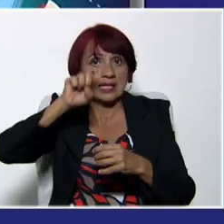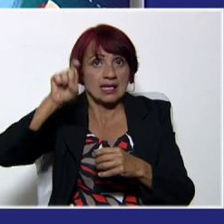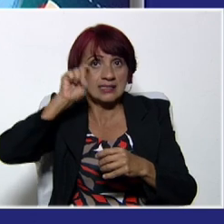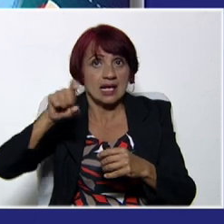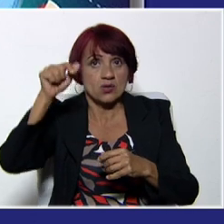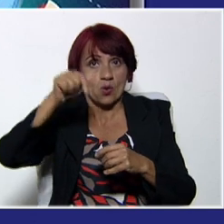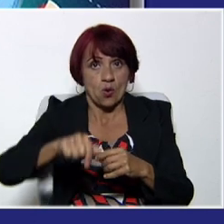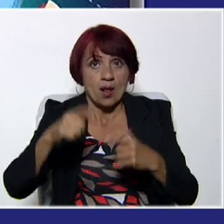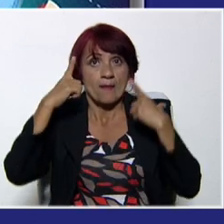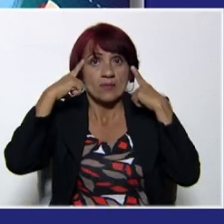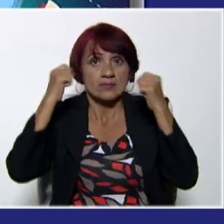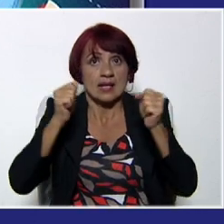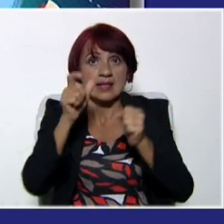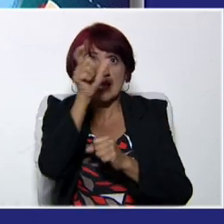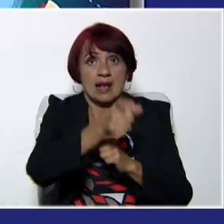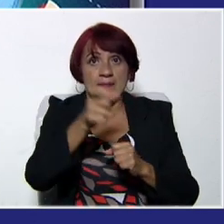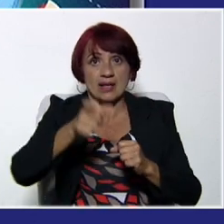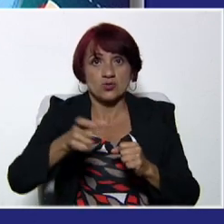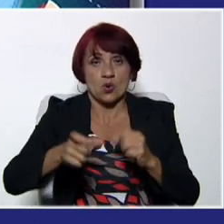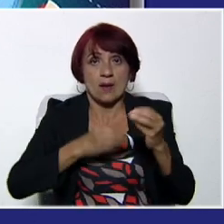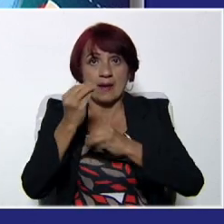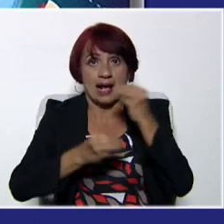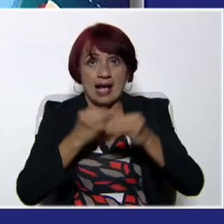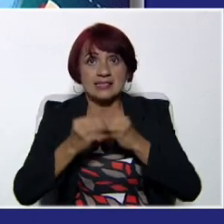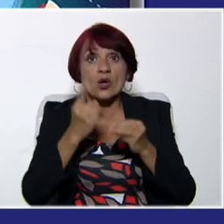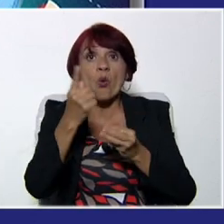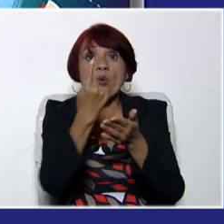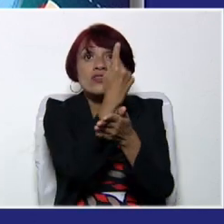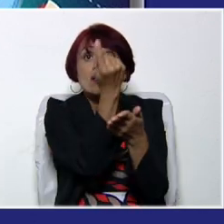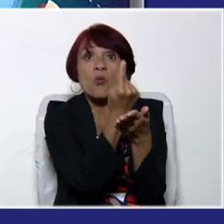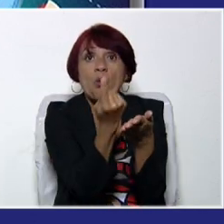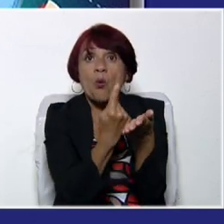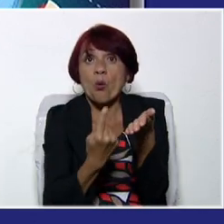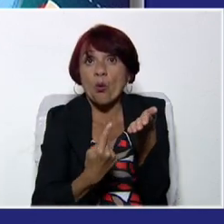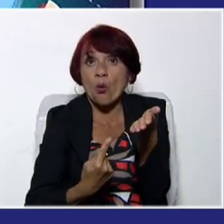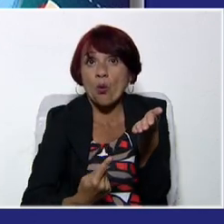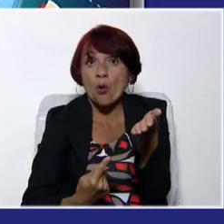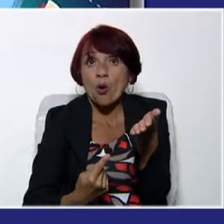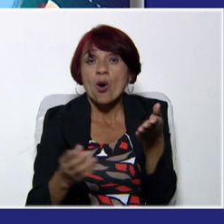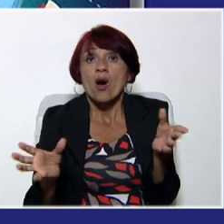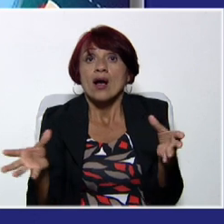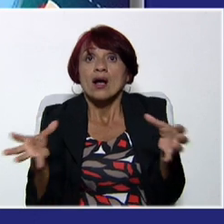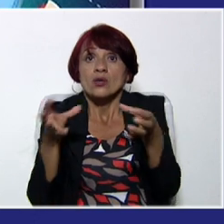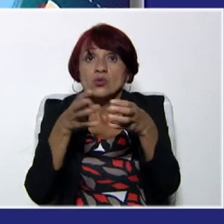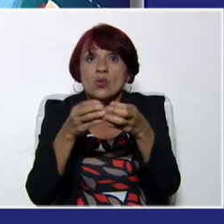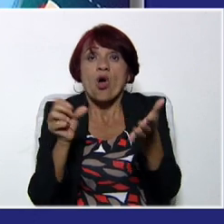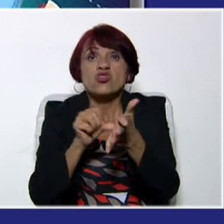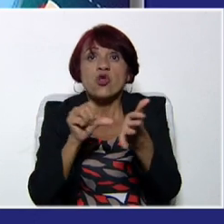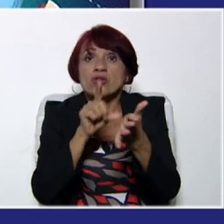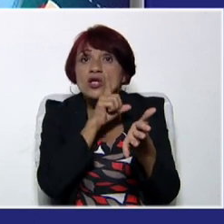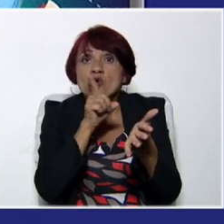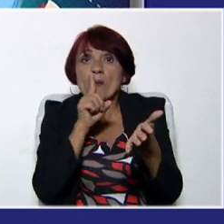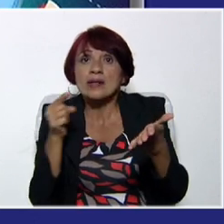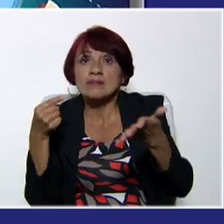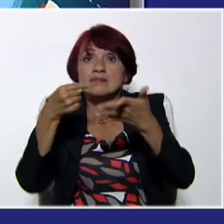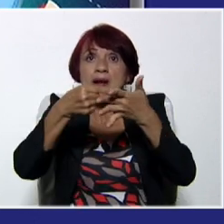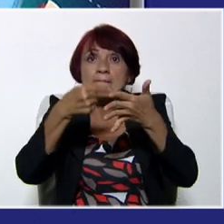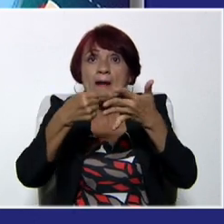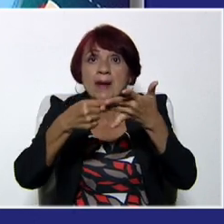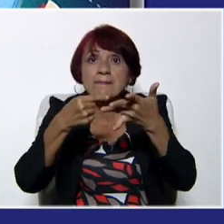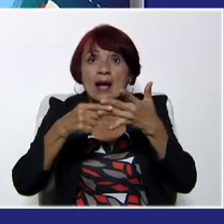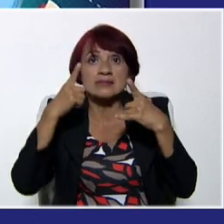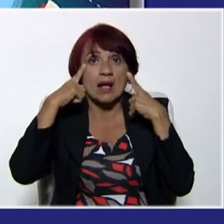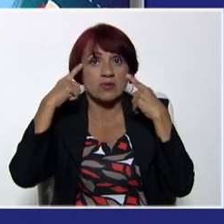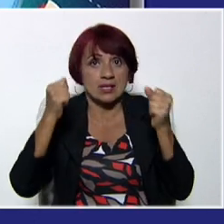potencialidades del ser humano. Van a realizar un dibujo que agrupe todas las potencialidades que nosotros acabamos de explicar.